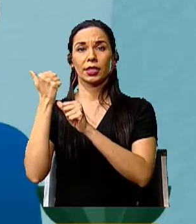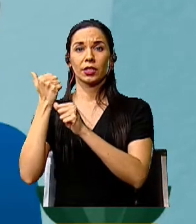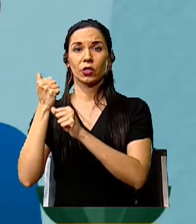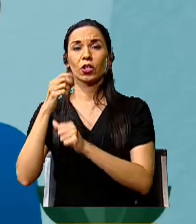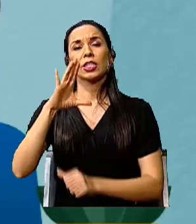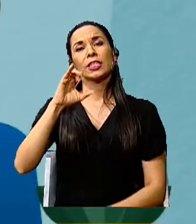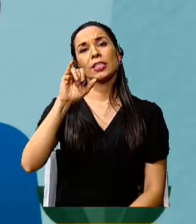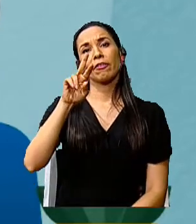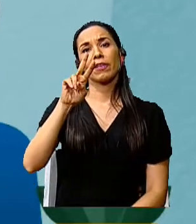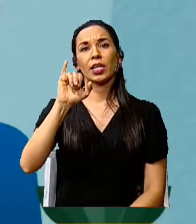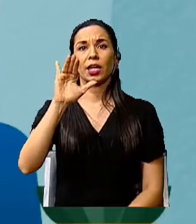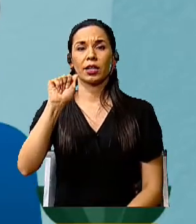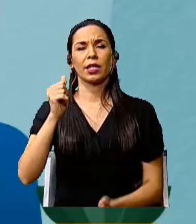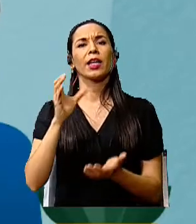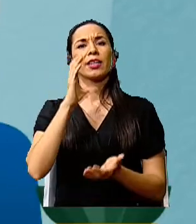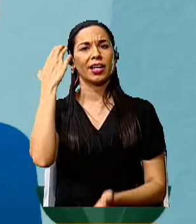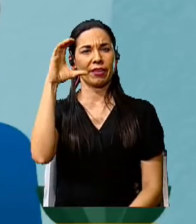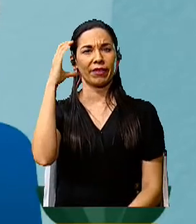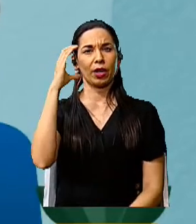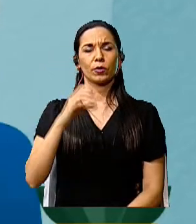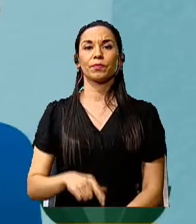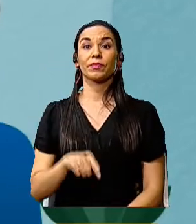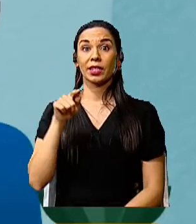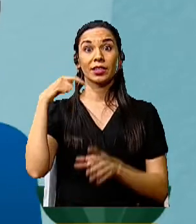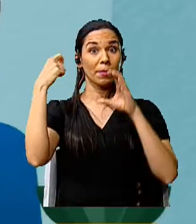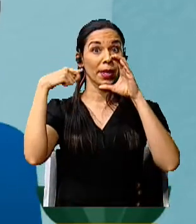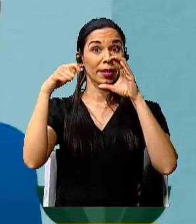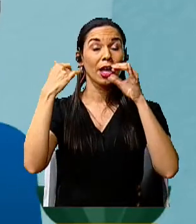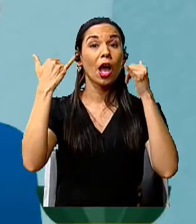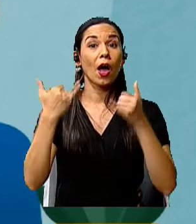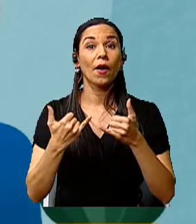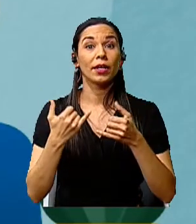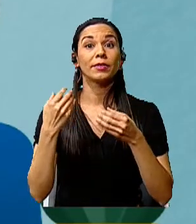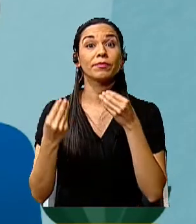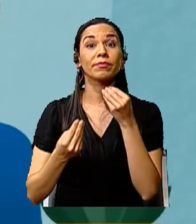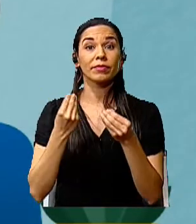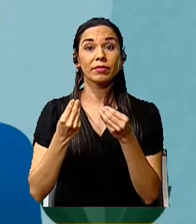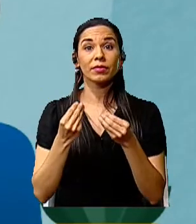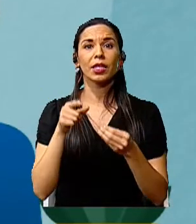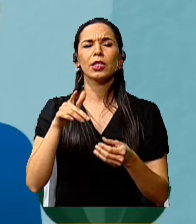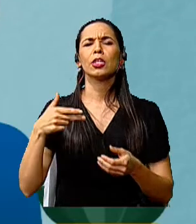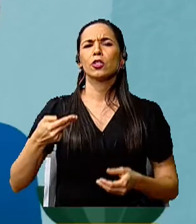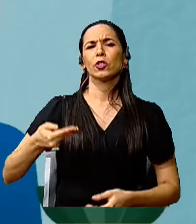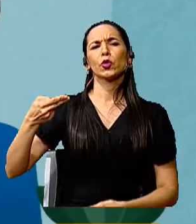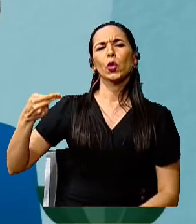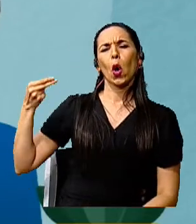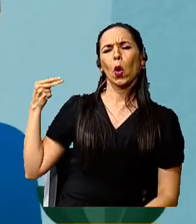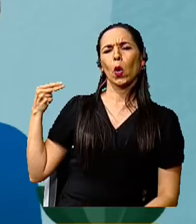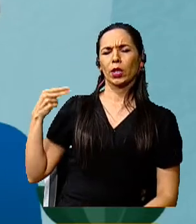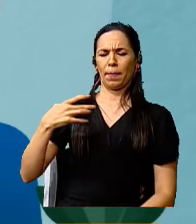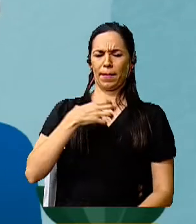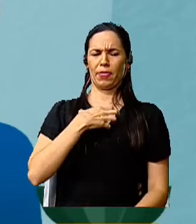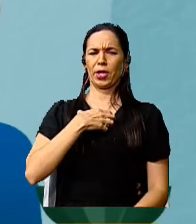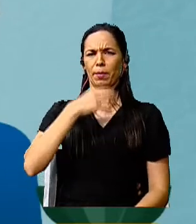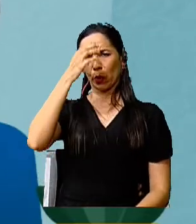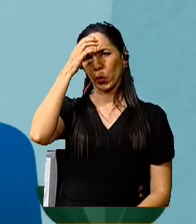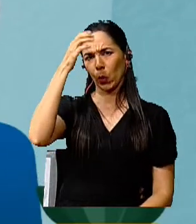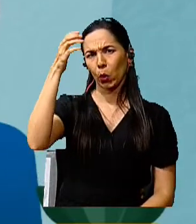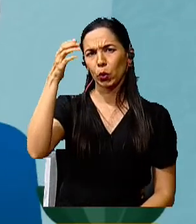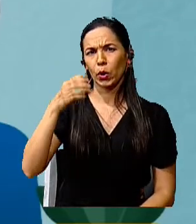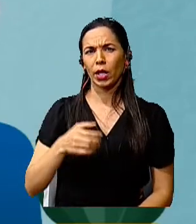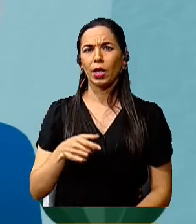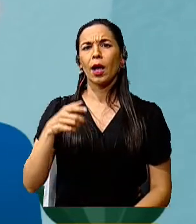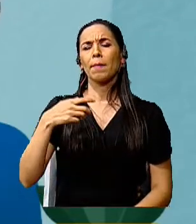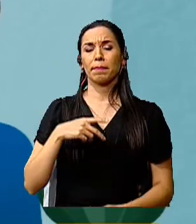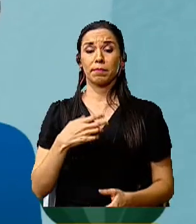de la Dirección Regional de Cartago. En este video vamos a hablar sobre el sentido histórico del patrimonio cultural, patrimonio